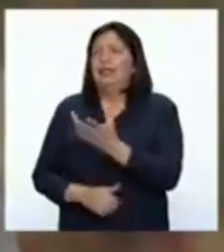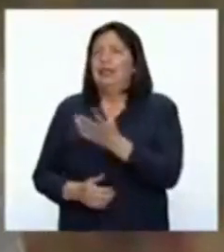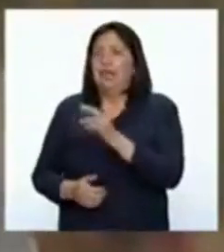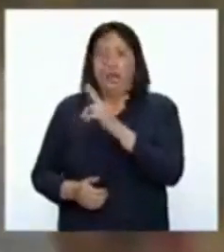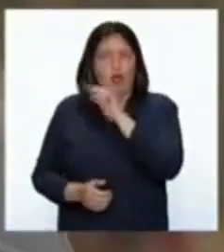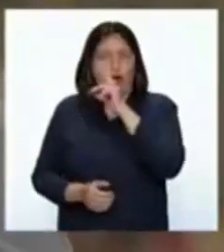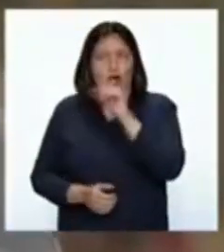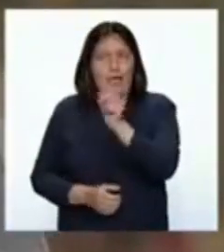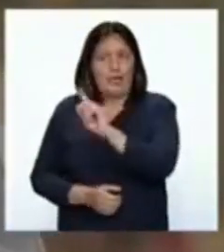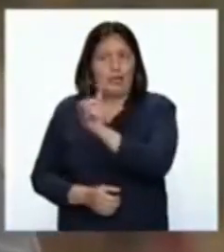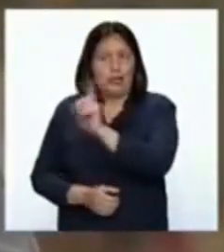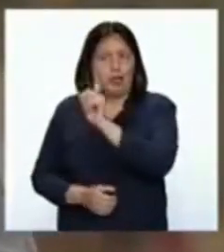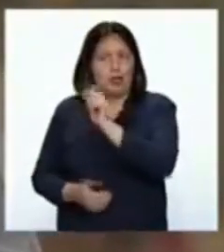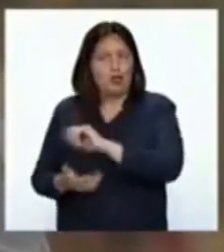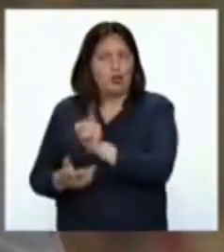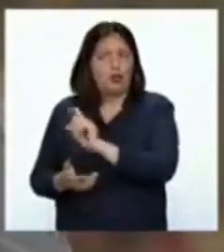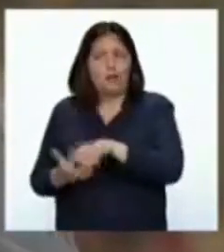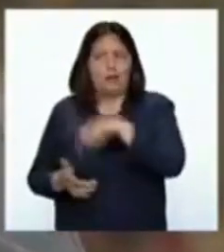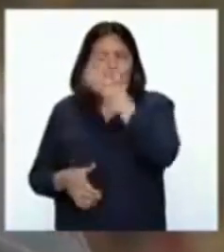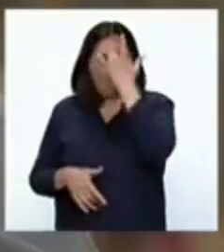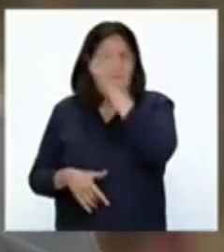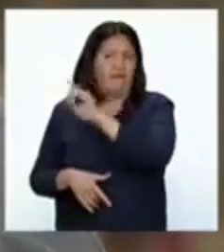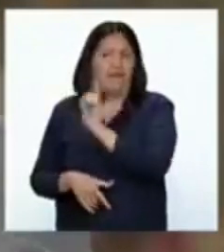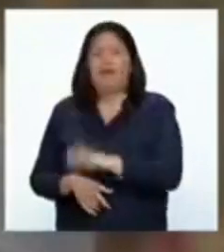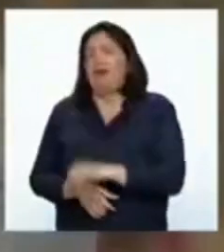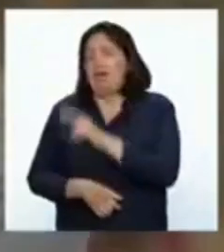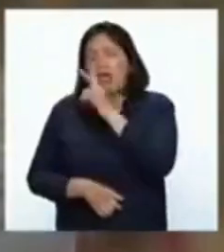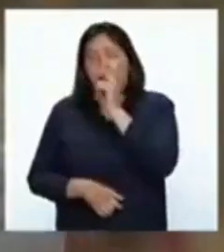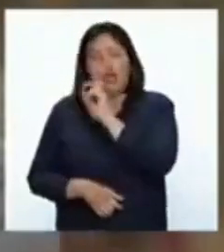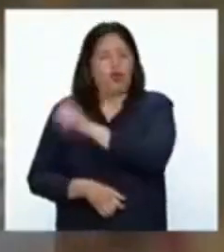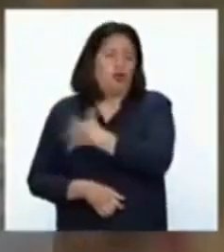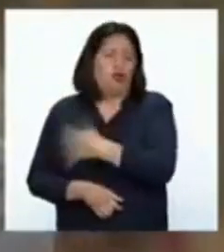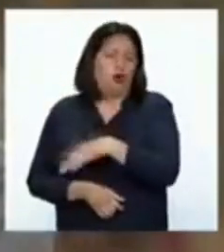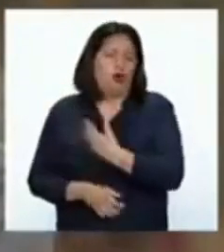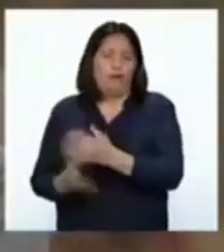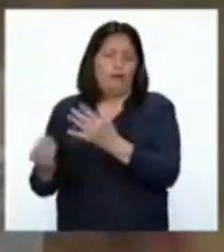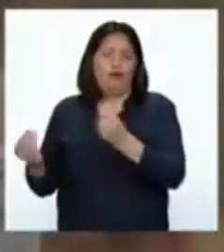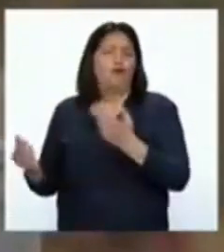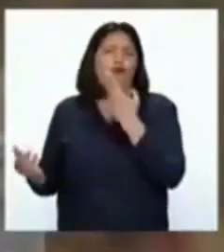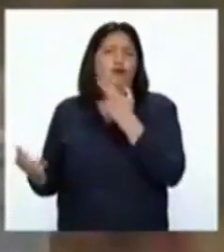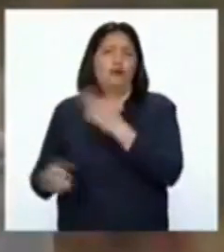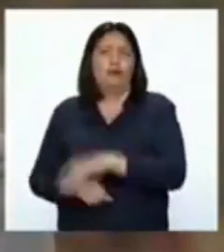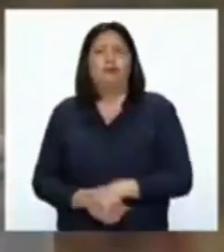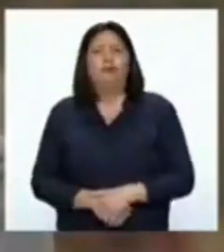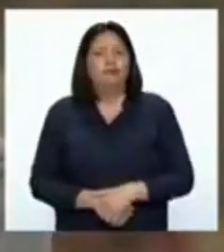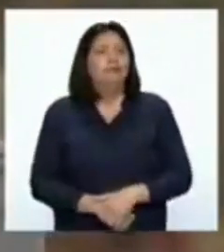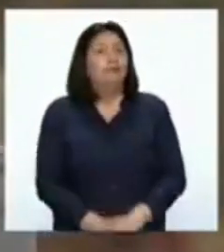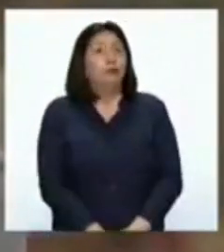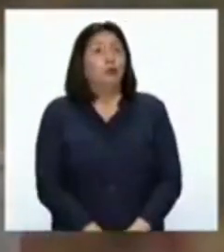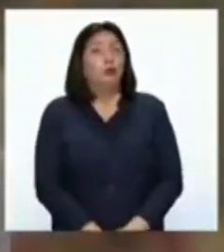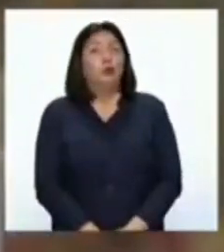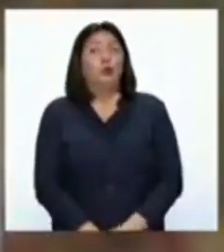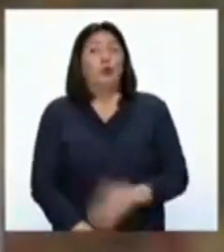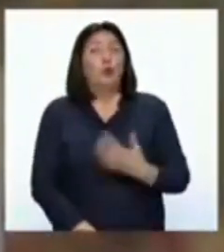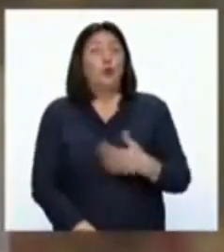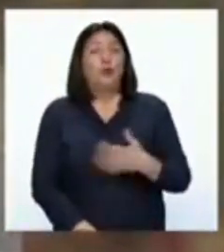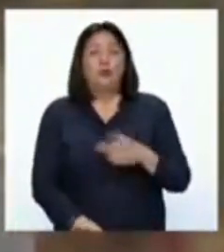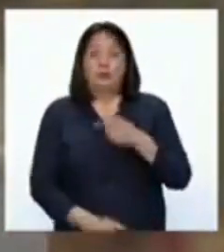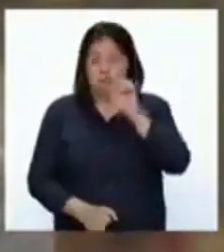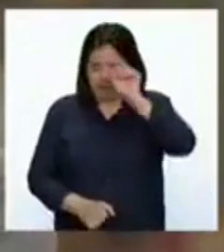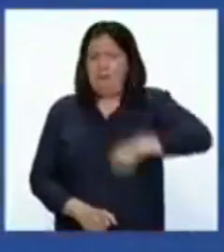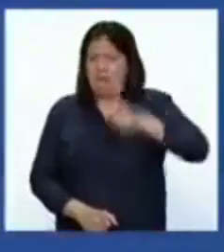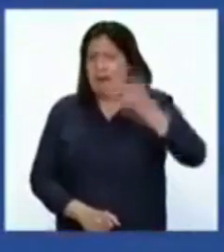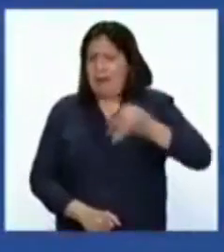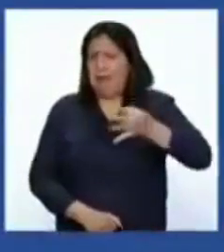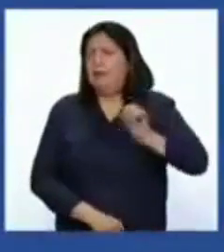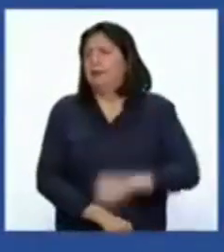no puede decirlo, si no, se enferma, porque los chocolates tienen mucho dulce. Muy bien. Eso es